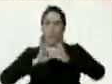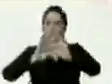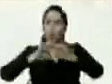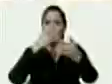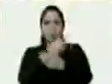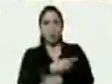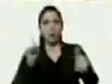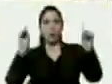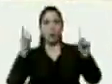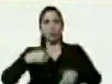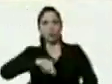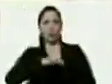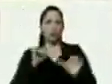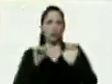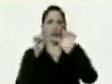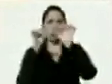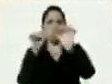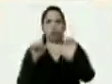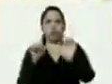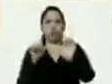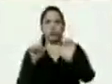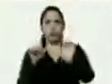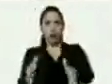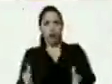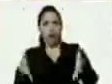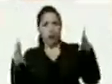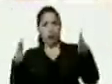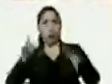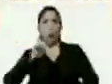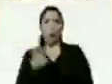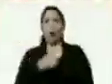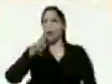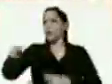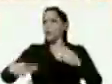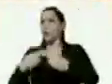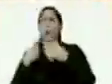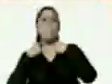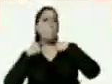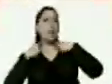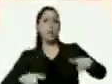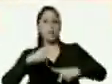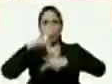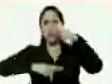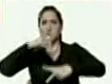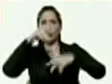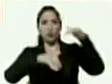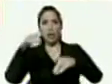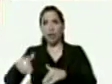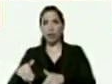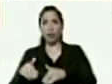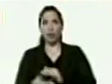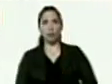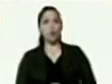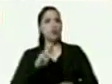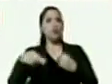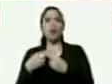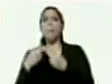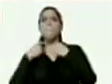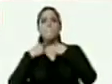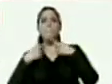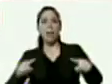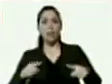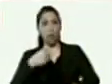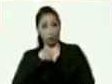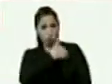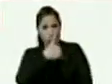y vamos a seguir ganando guarico nunca ha partido un proceso electoral y no lo perderá jamás yo quiero